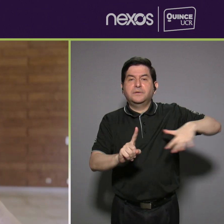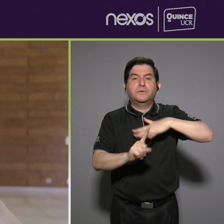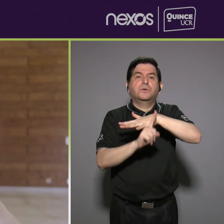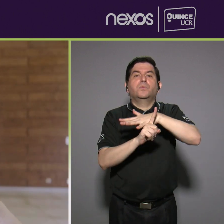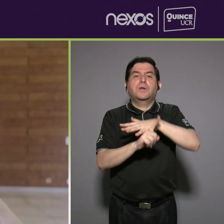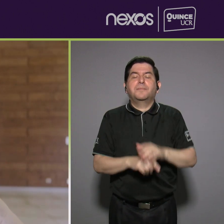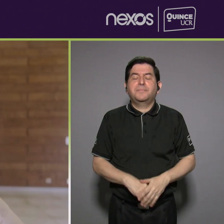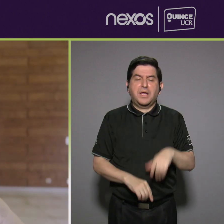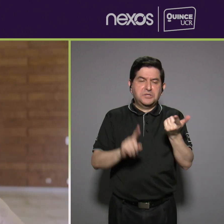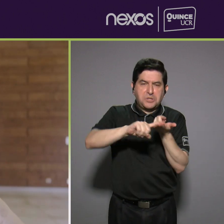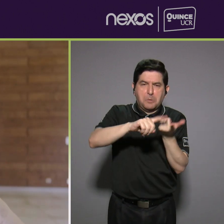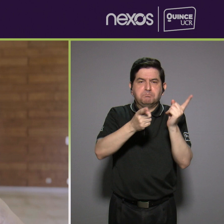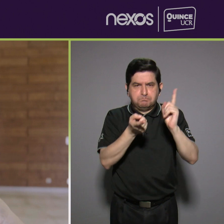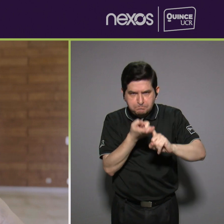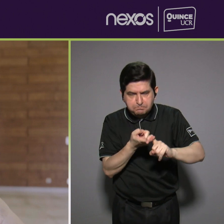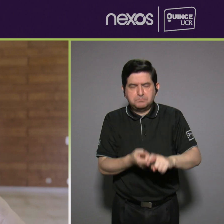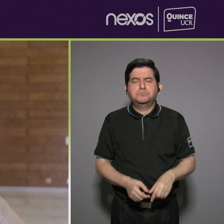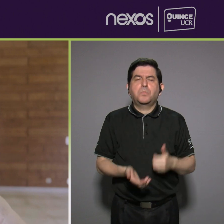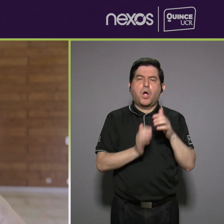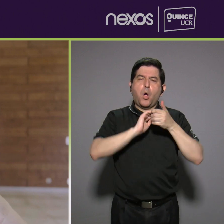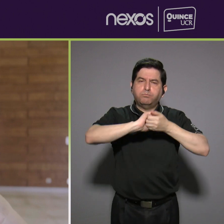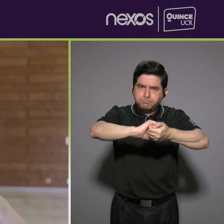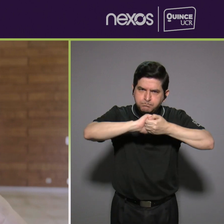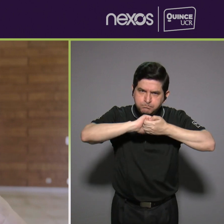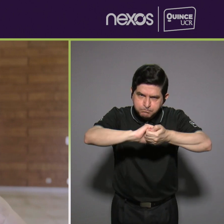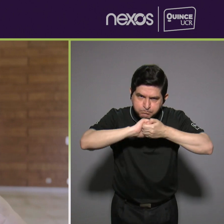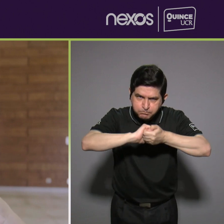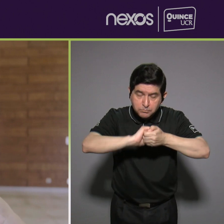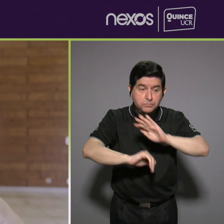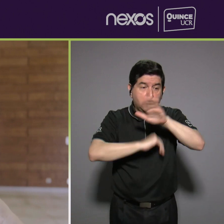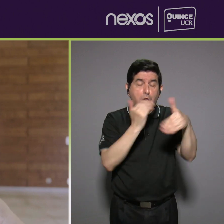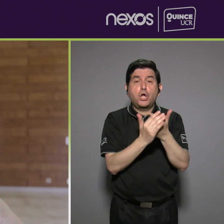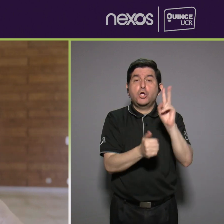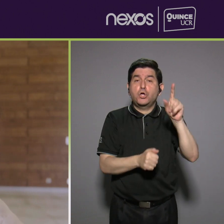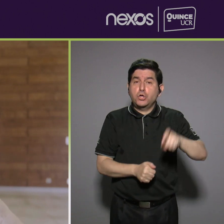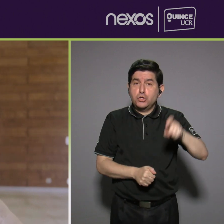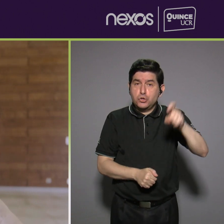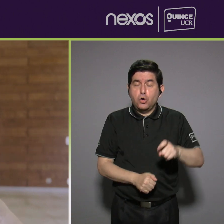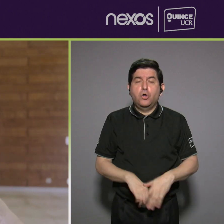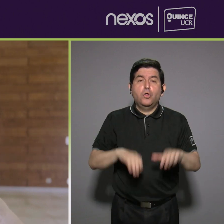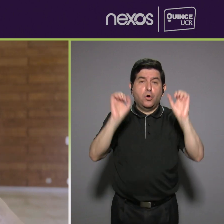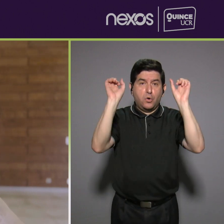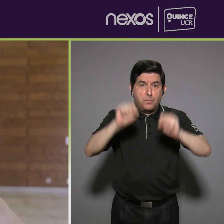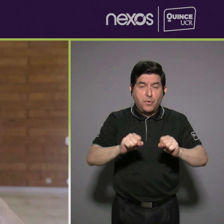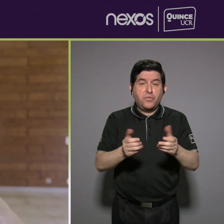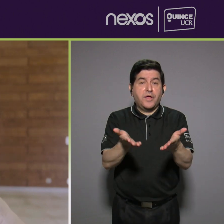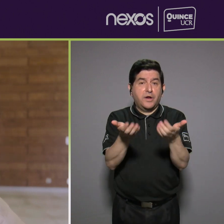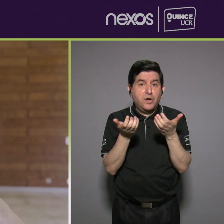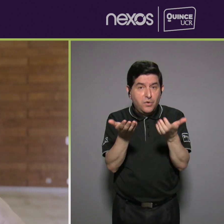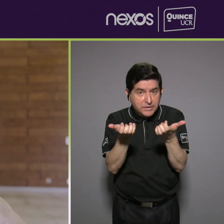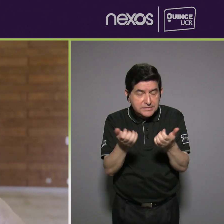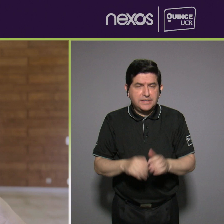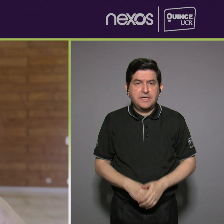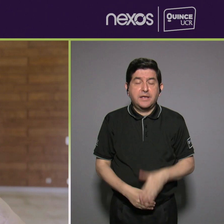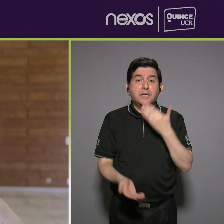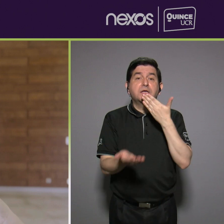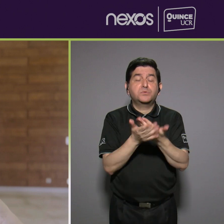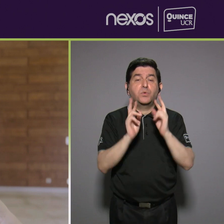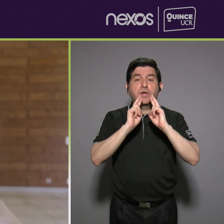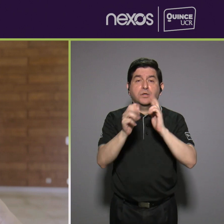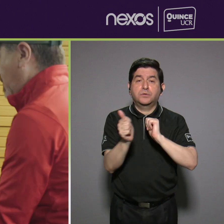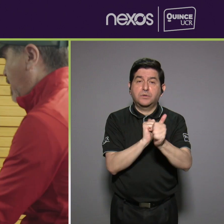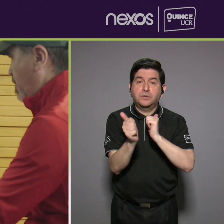camaradería, de cooperación y todo lo que necesitamos para lograr lo que también se requiere, que son buenos resultados